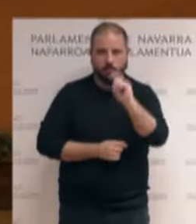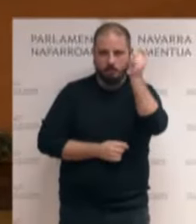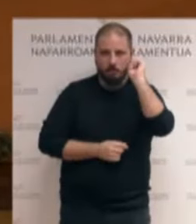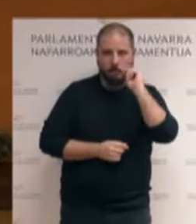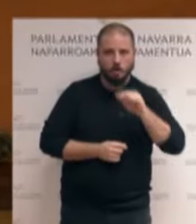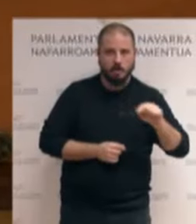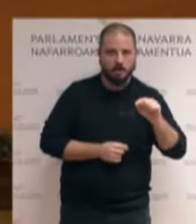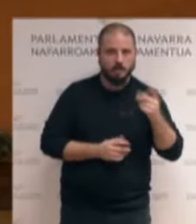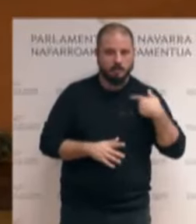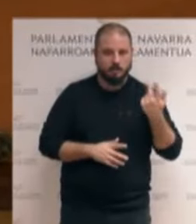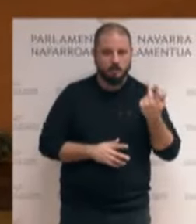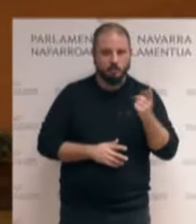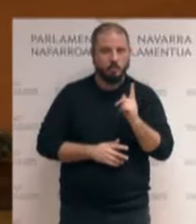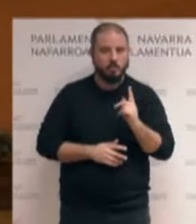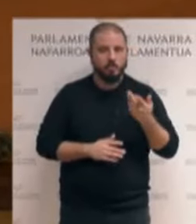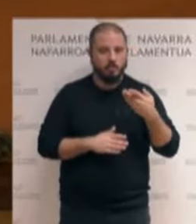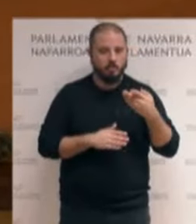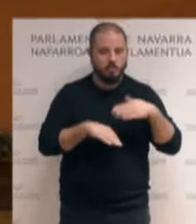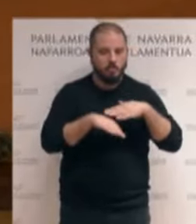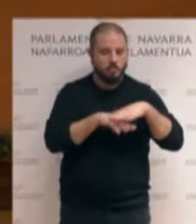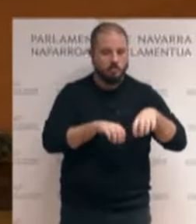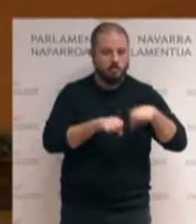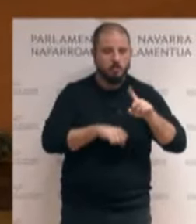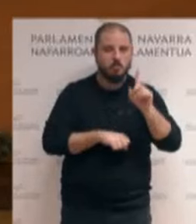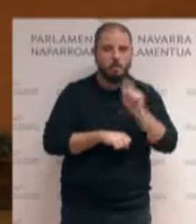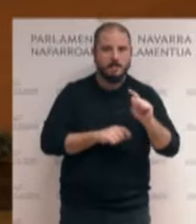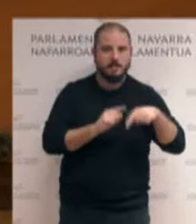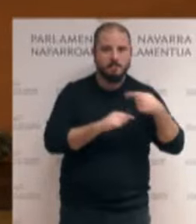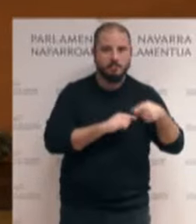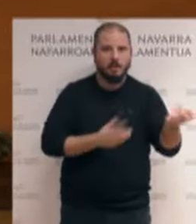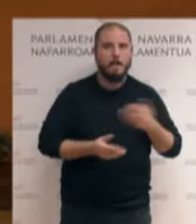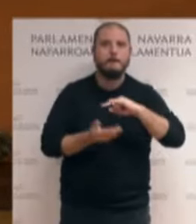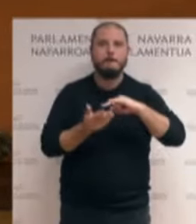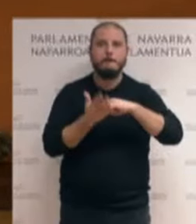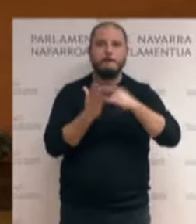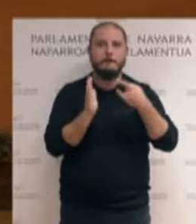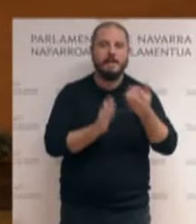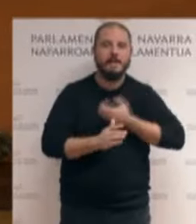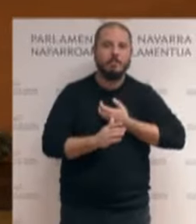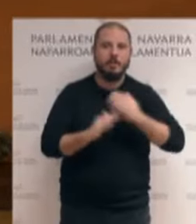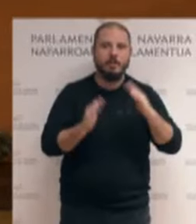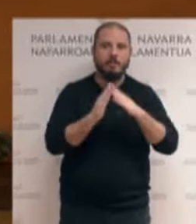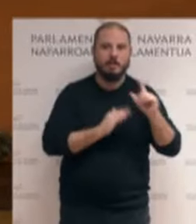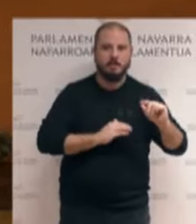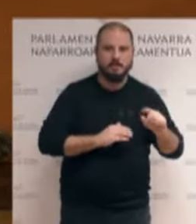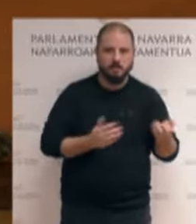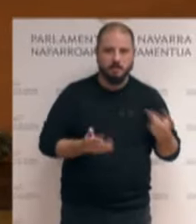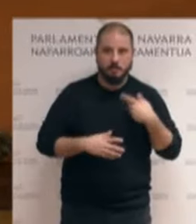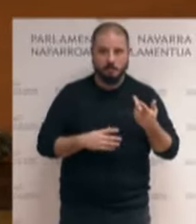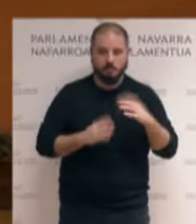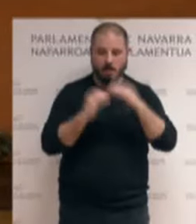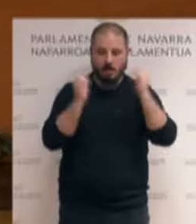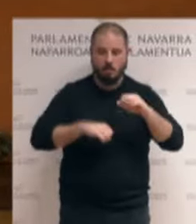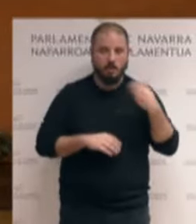apenas un mes de entrar a gobernar, se presentó el Plan Municipal de Vivienda Asequible, de acuerdo con las cuatro formaciones que hoy presentamos esta